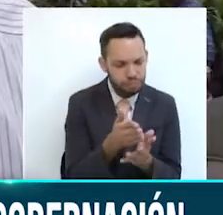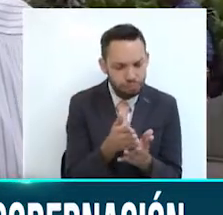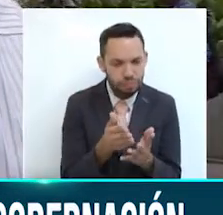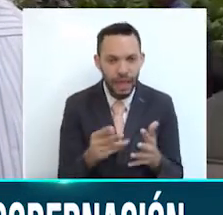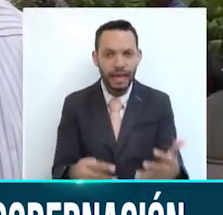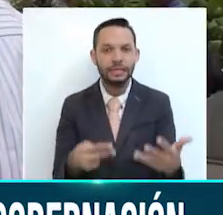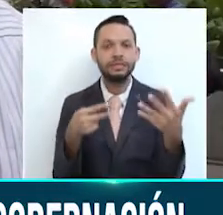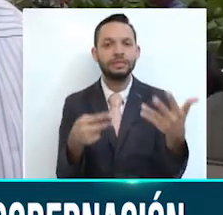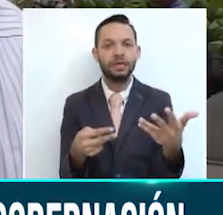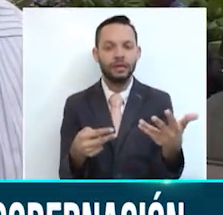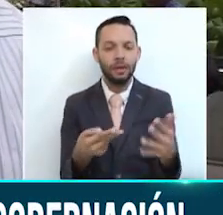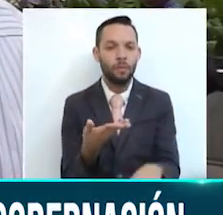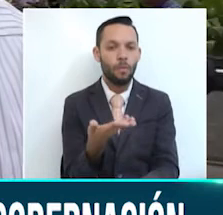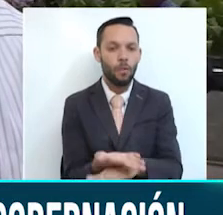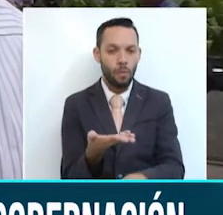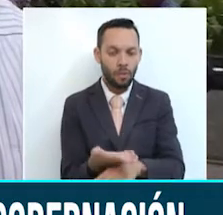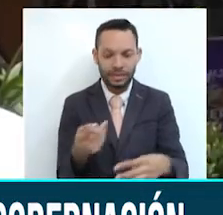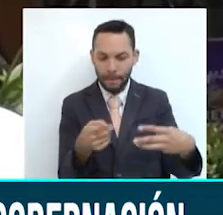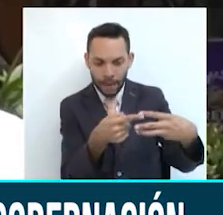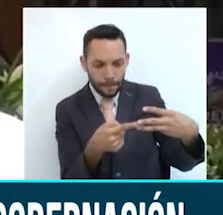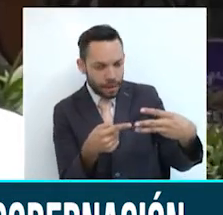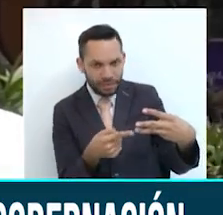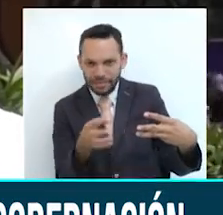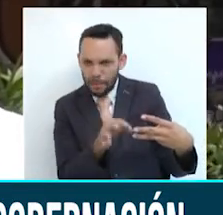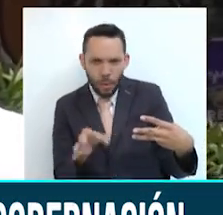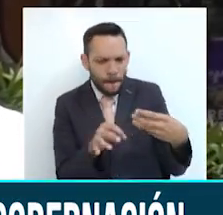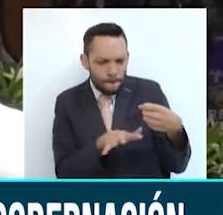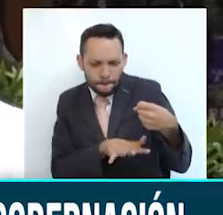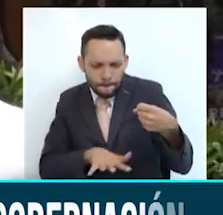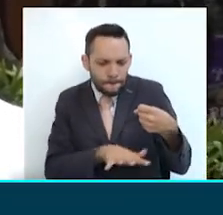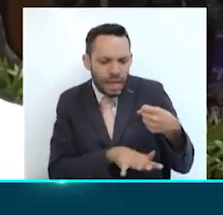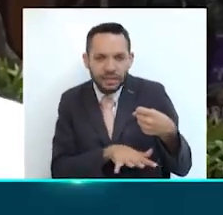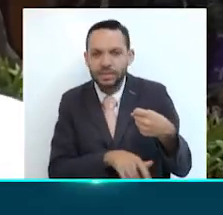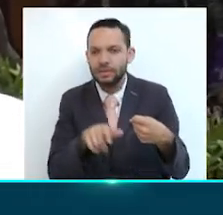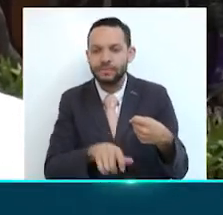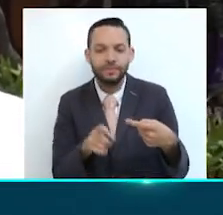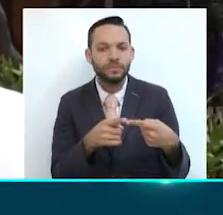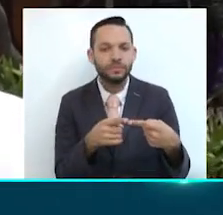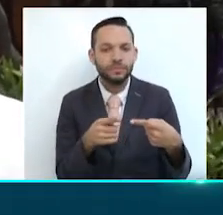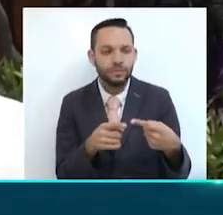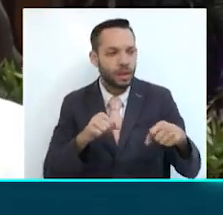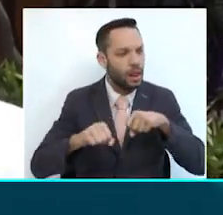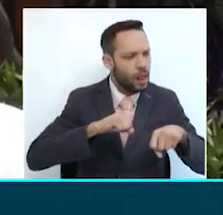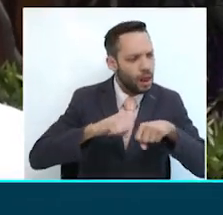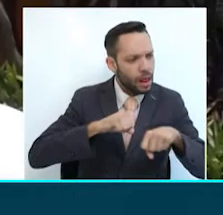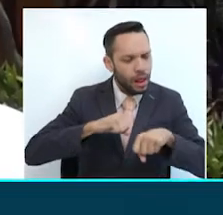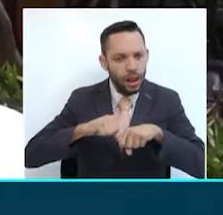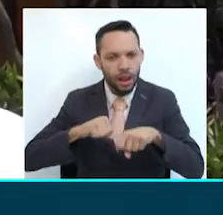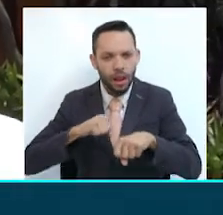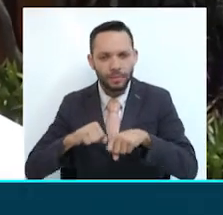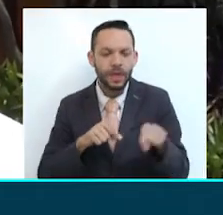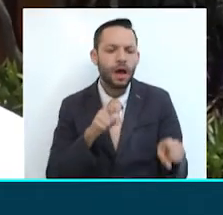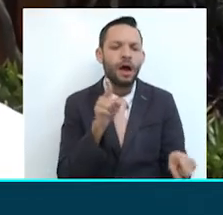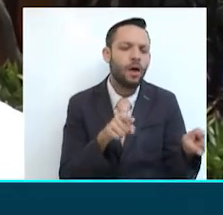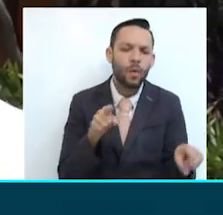propuestas, pero tres de ellas esenciales. El primero es el ejercicio correcto de lo público y yo creo que mucha gente